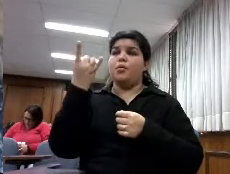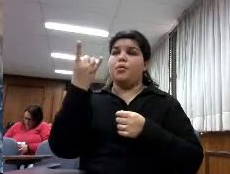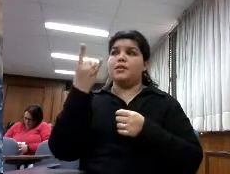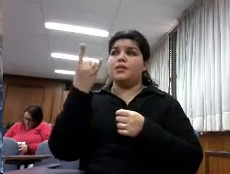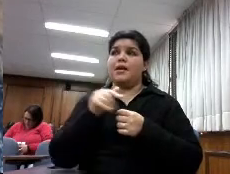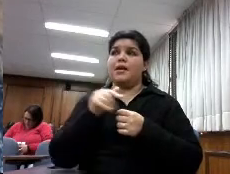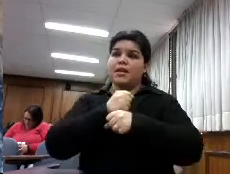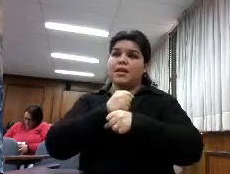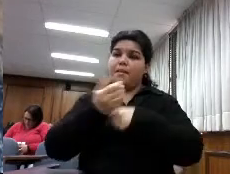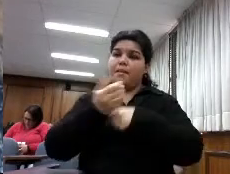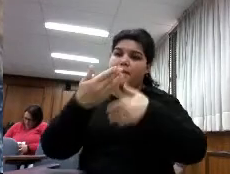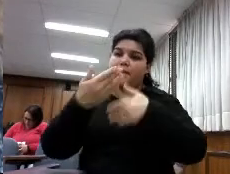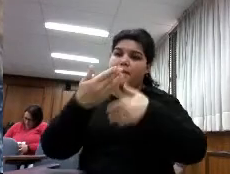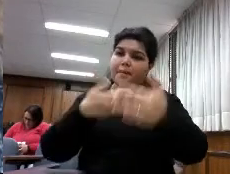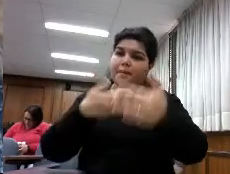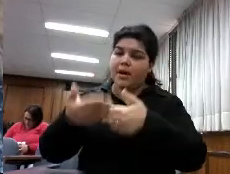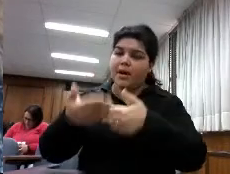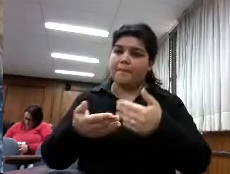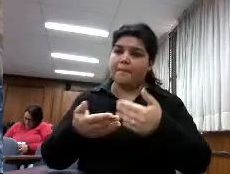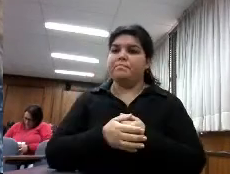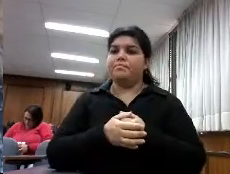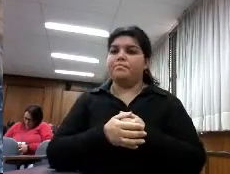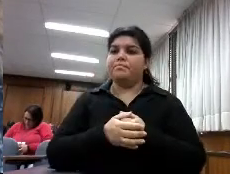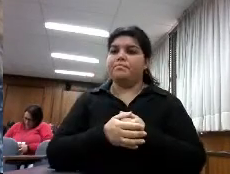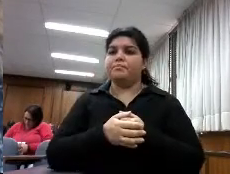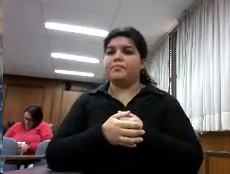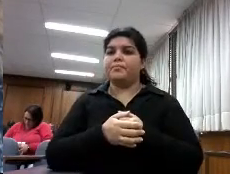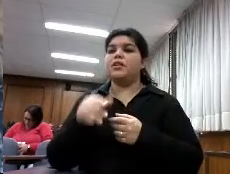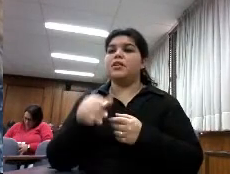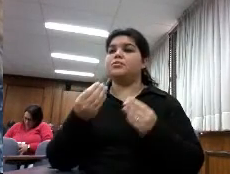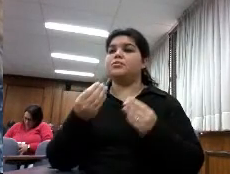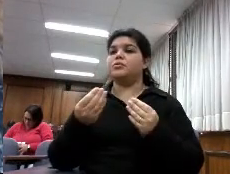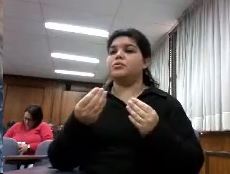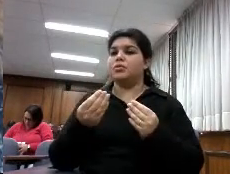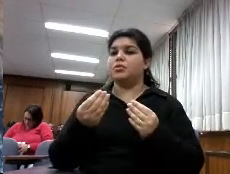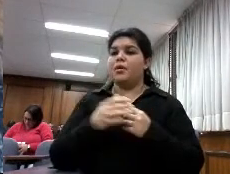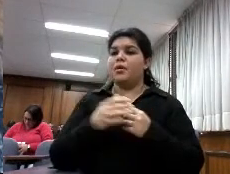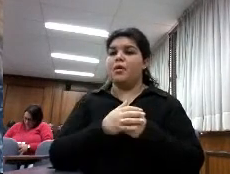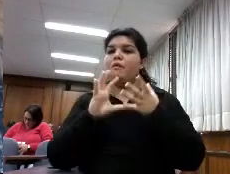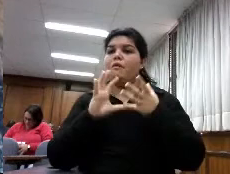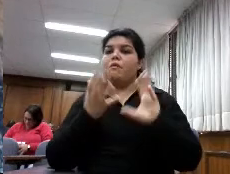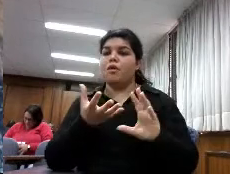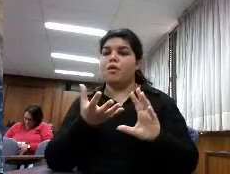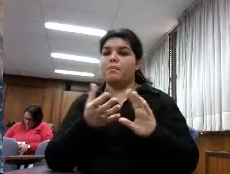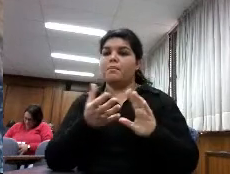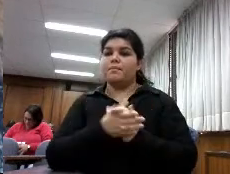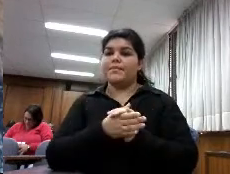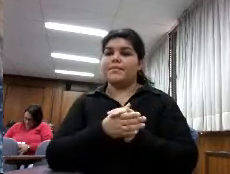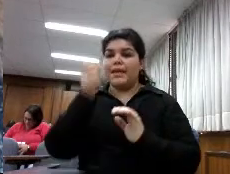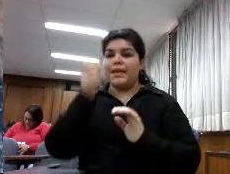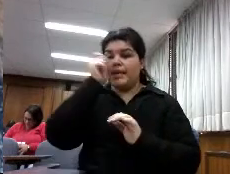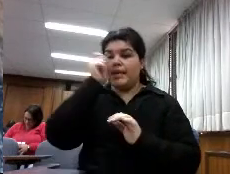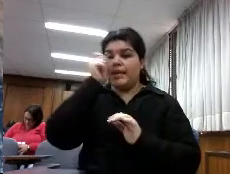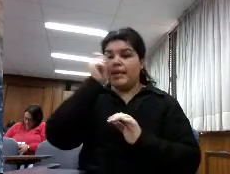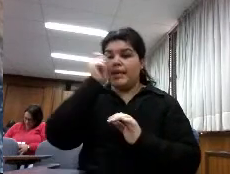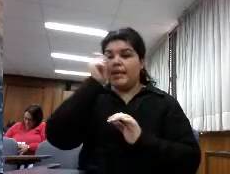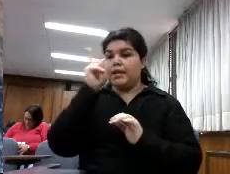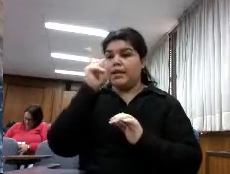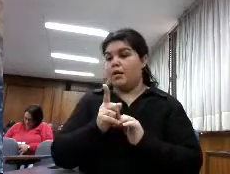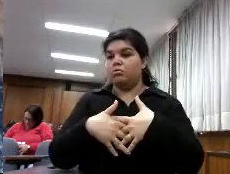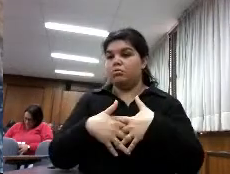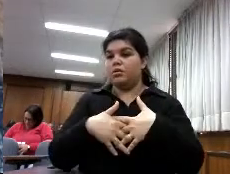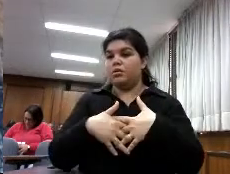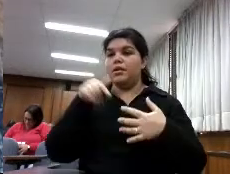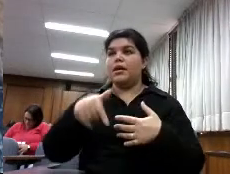libros en acceso abierto tienen todavía un modelo en el que están pensando en la inmediatez del negocio o de la rentabilidad de